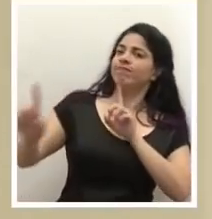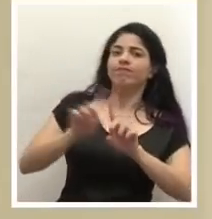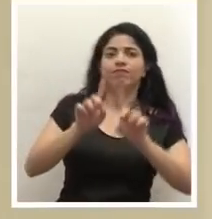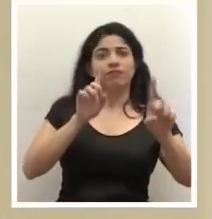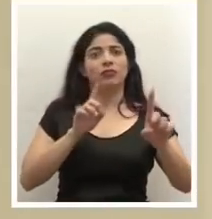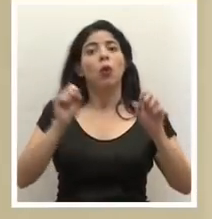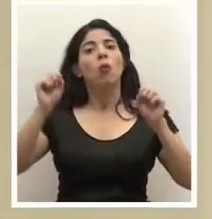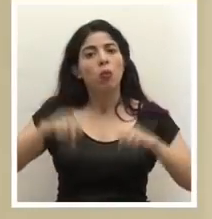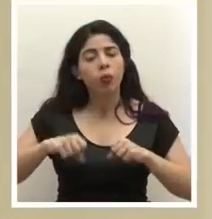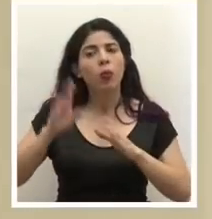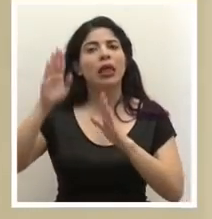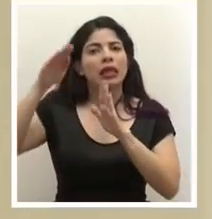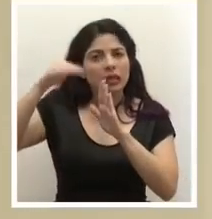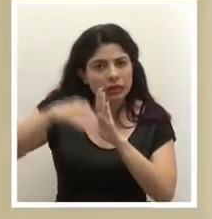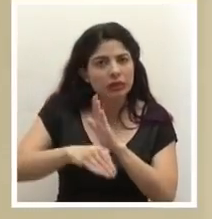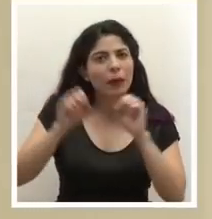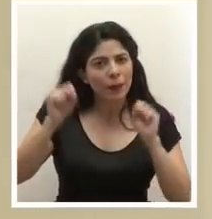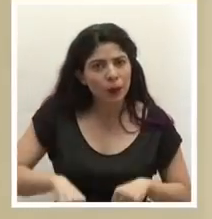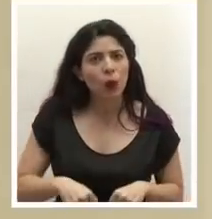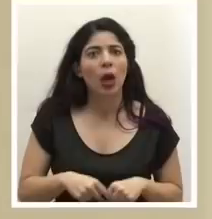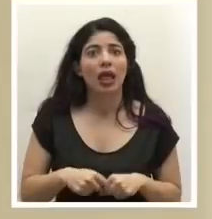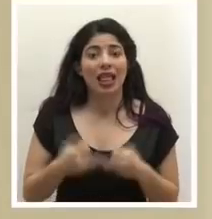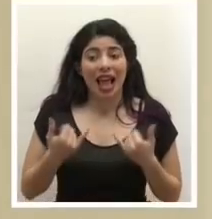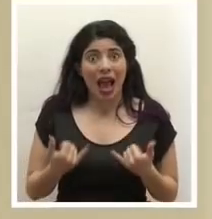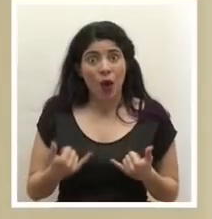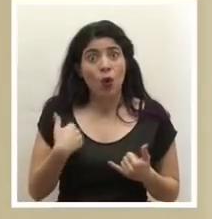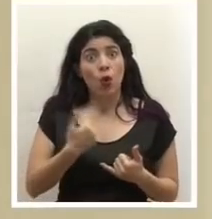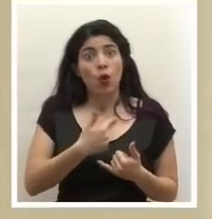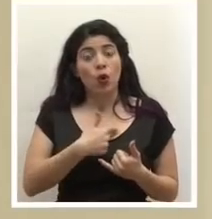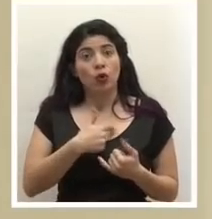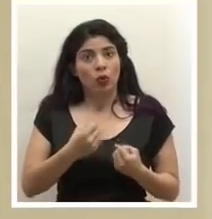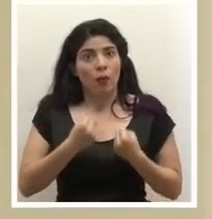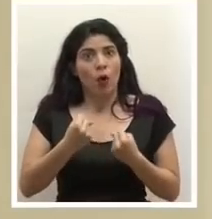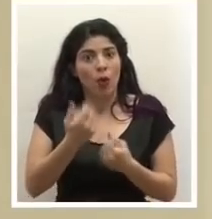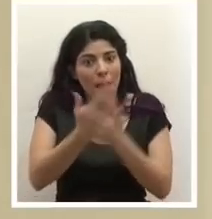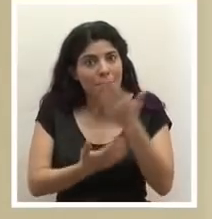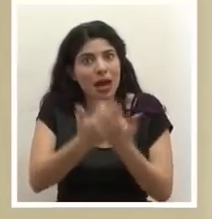hacer que esto se revierta, podemos hacer que lo que está en nuestro poder, en nuestras manos,